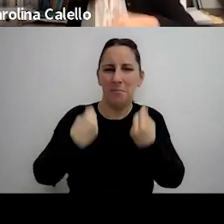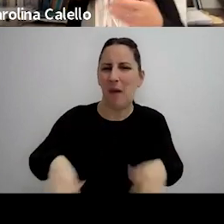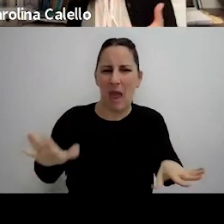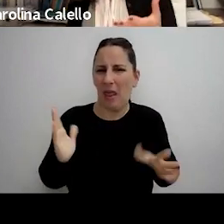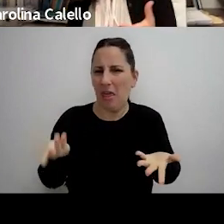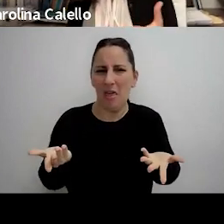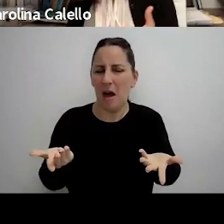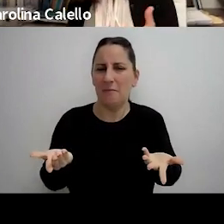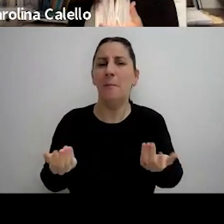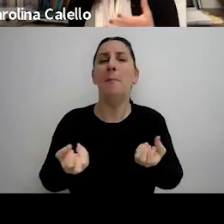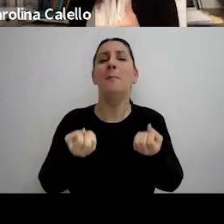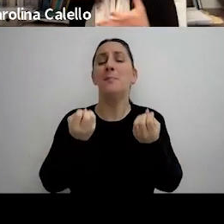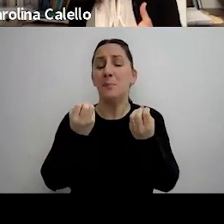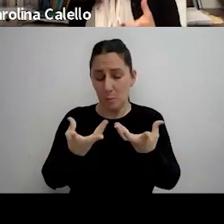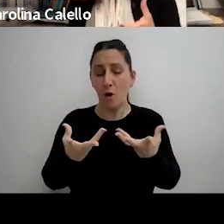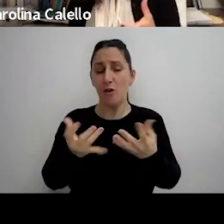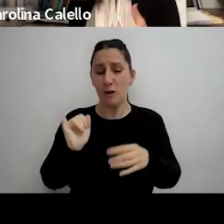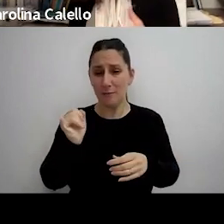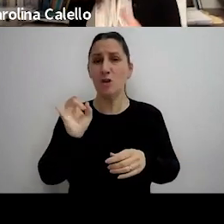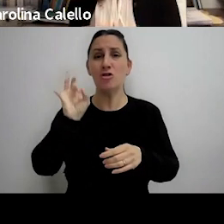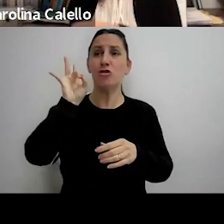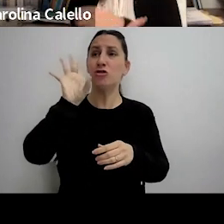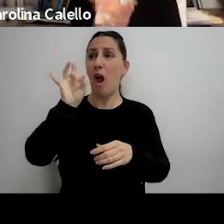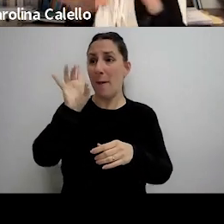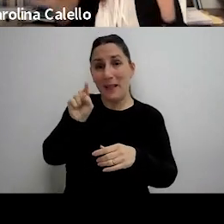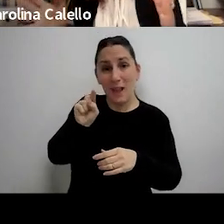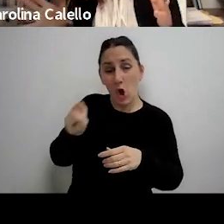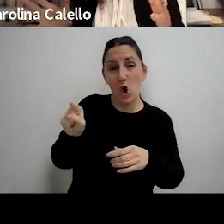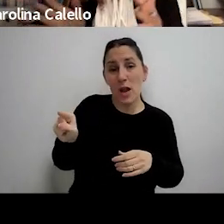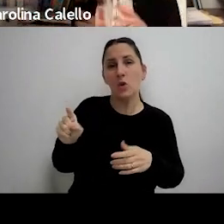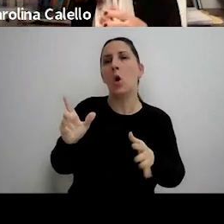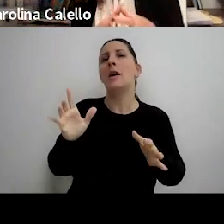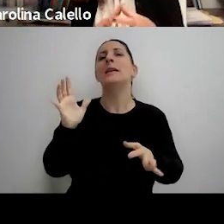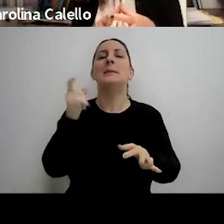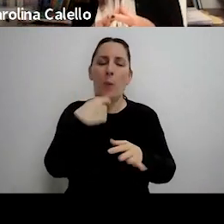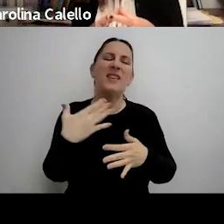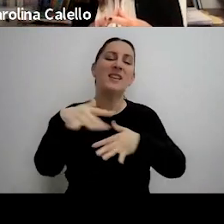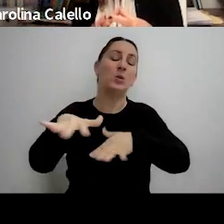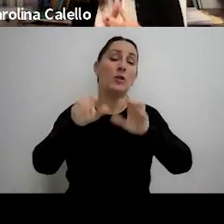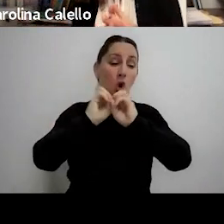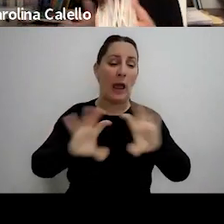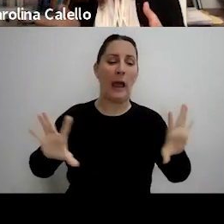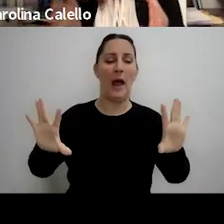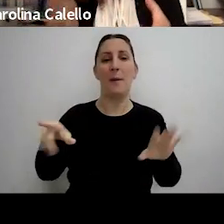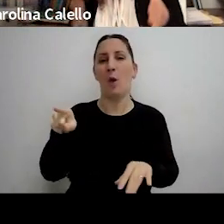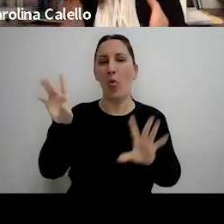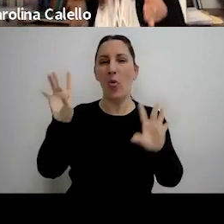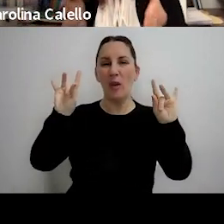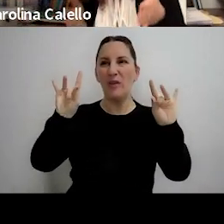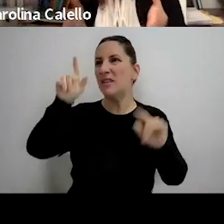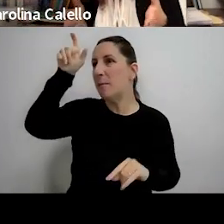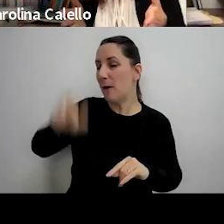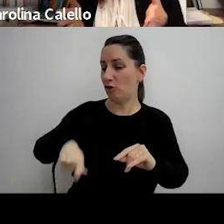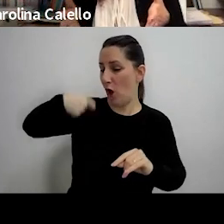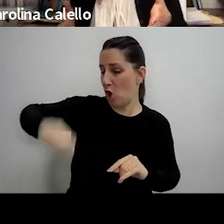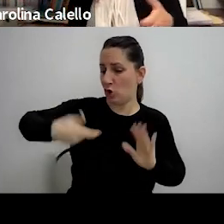porque evidentemente solo con eso salvo que sea un caso tremendo es muy difícil que un contribuyente que